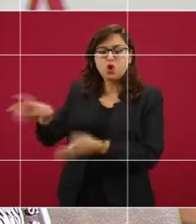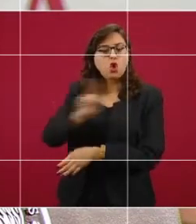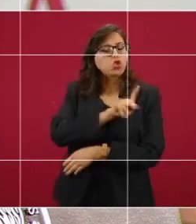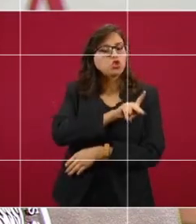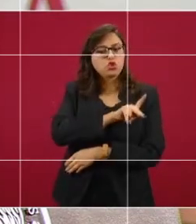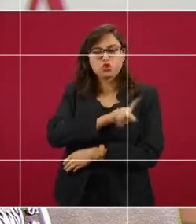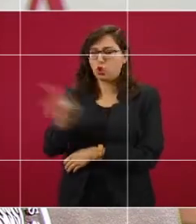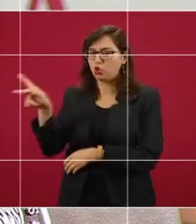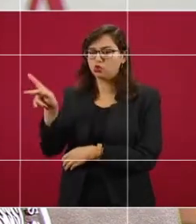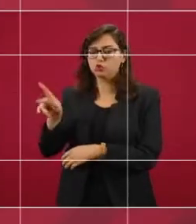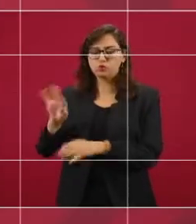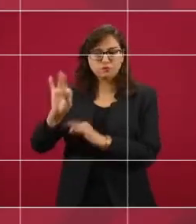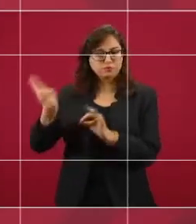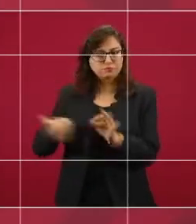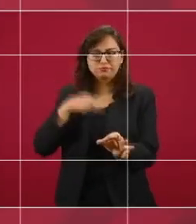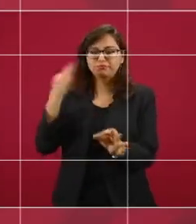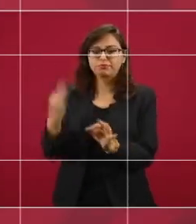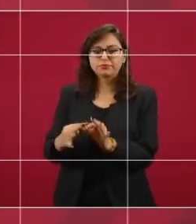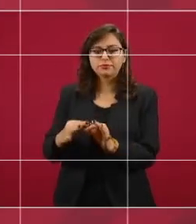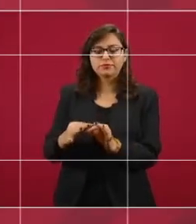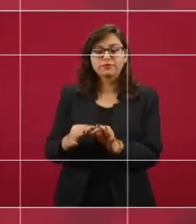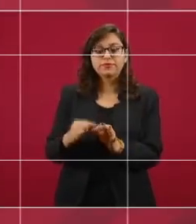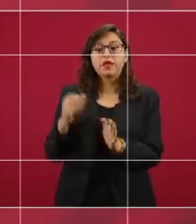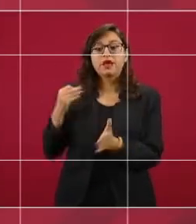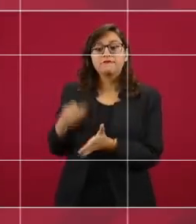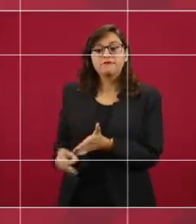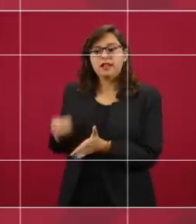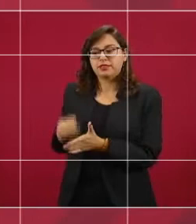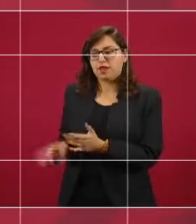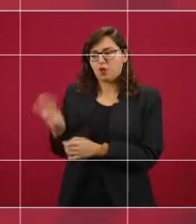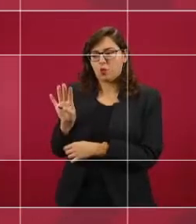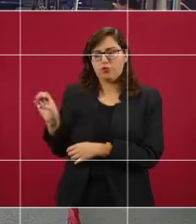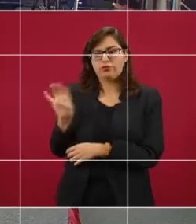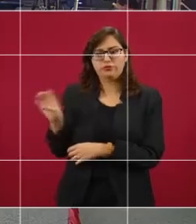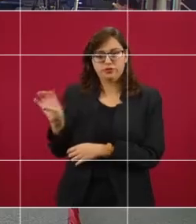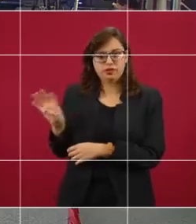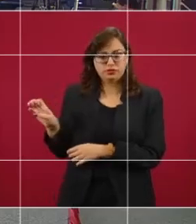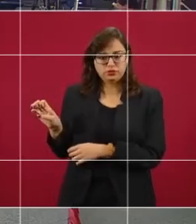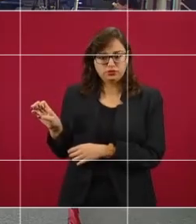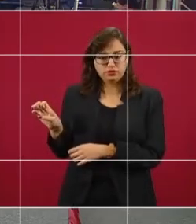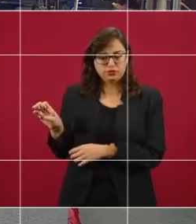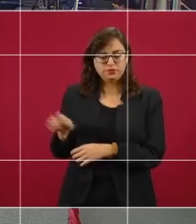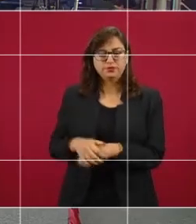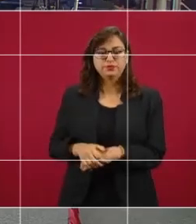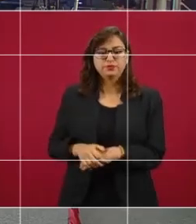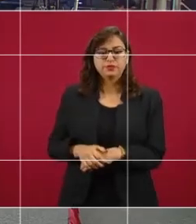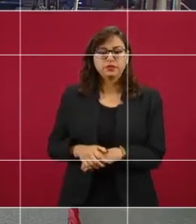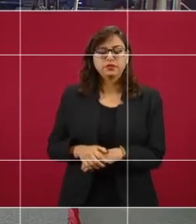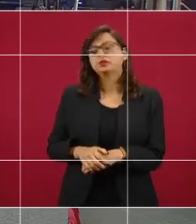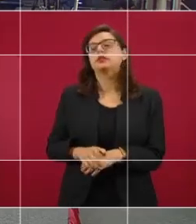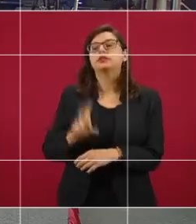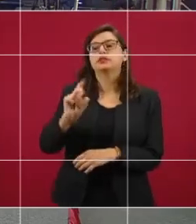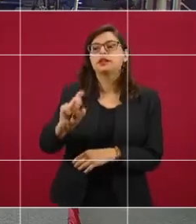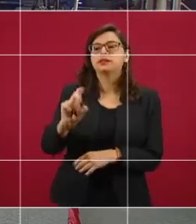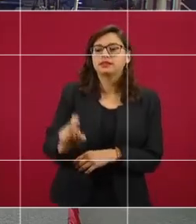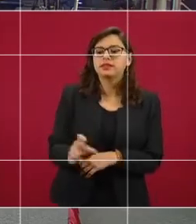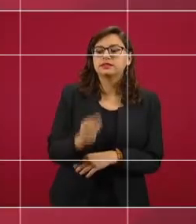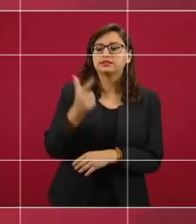tengo el reporte, quedaron creo que 400 pendientes, 37 mil 600